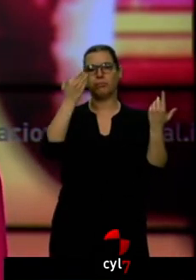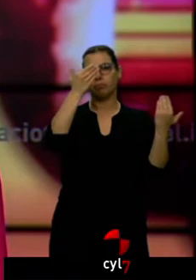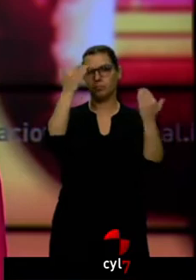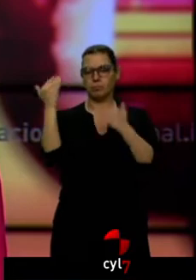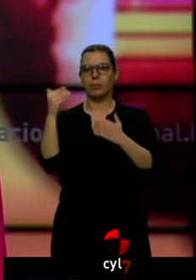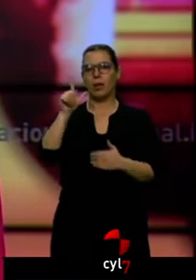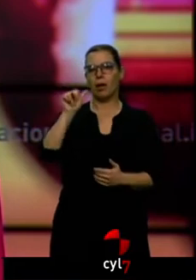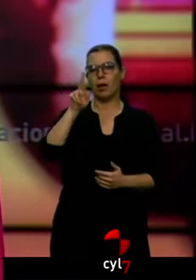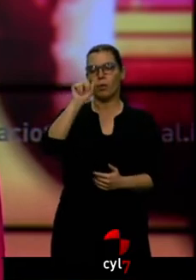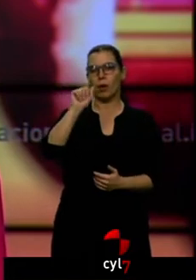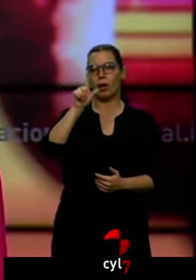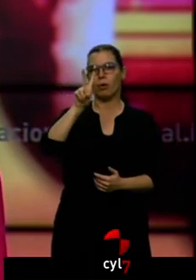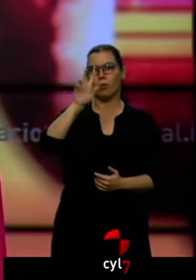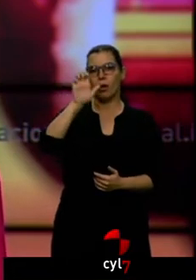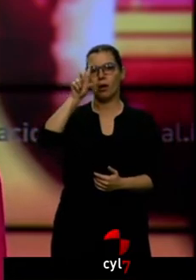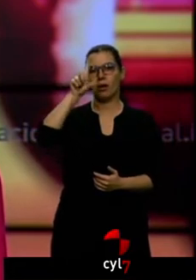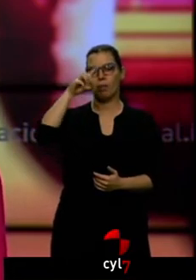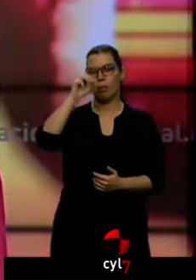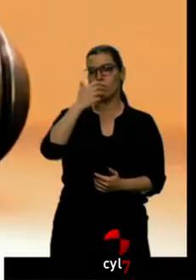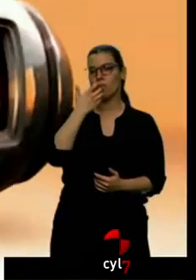como este en Zamora, en su ciudad natal.